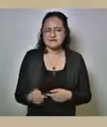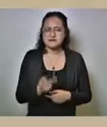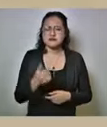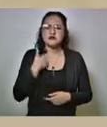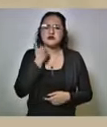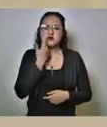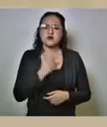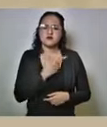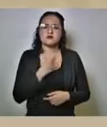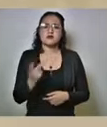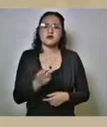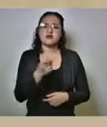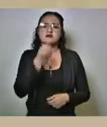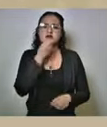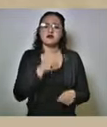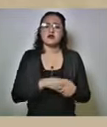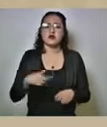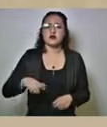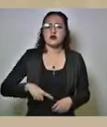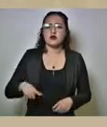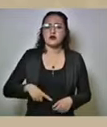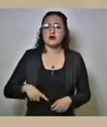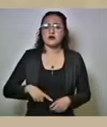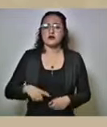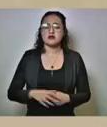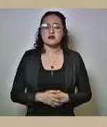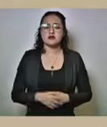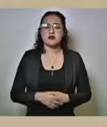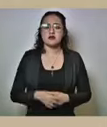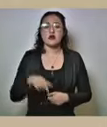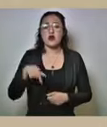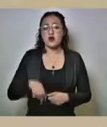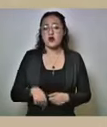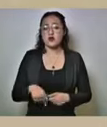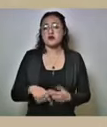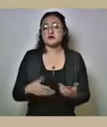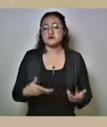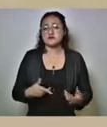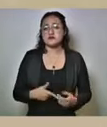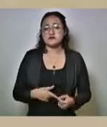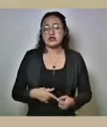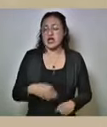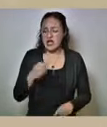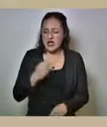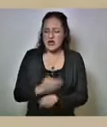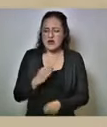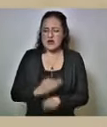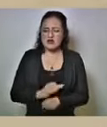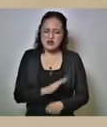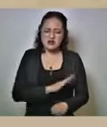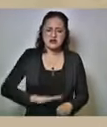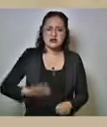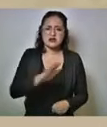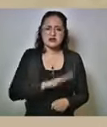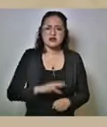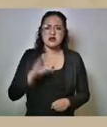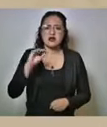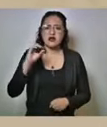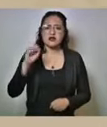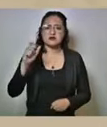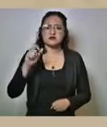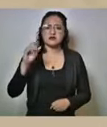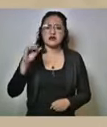preguntarle al secretario de gobernación cuál es la situación en esos momentos en el municipio de Joscatlán